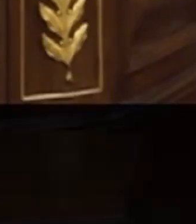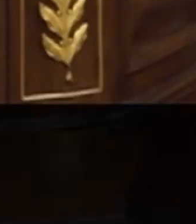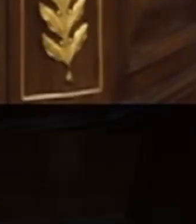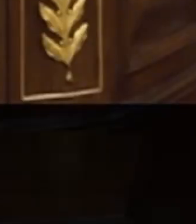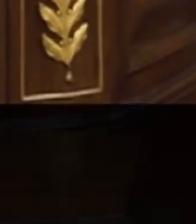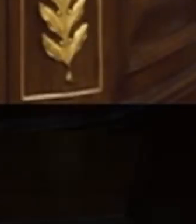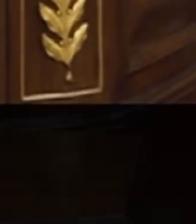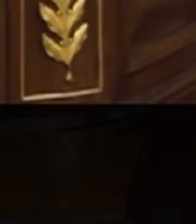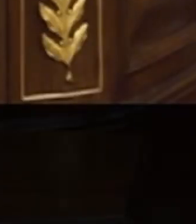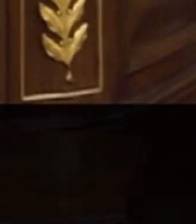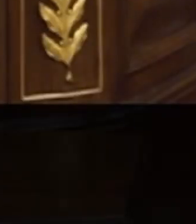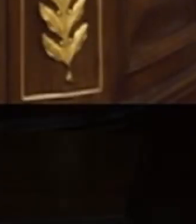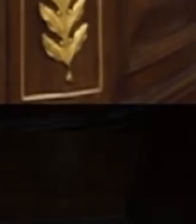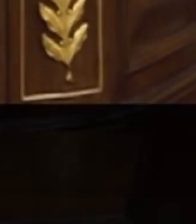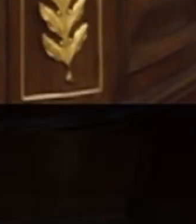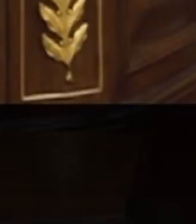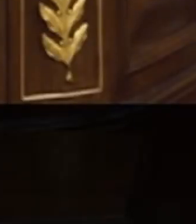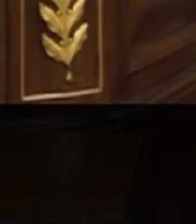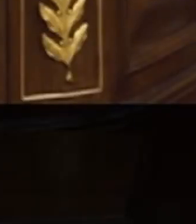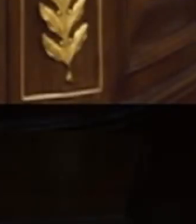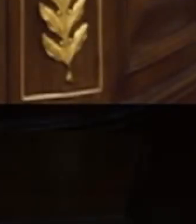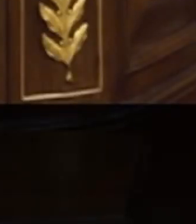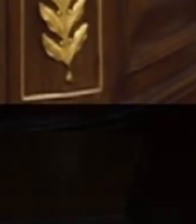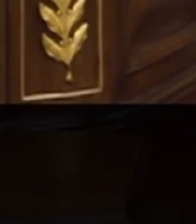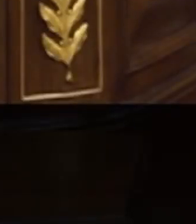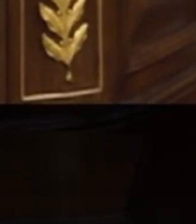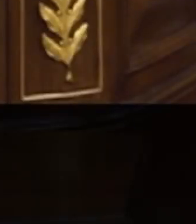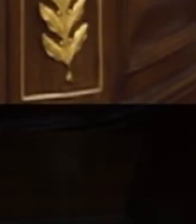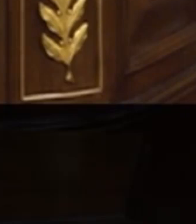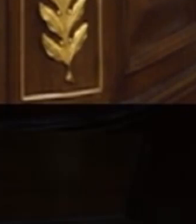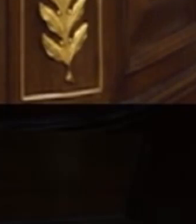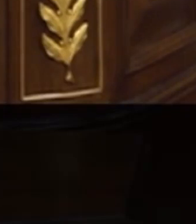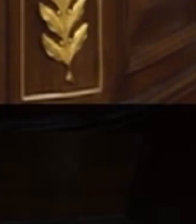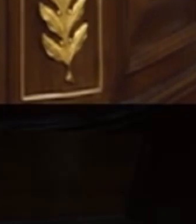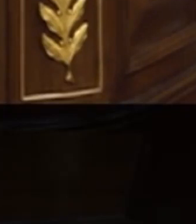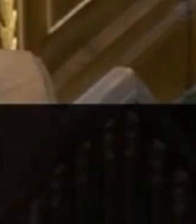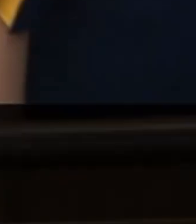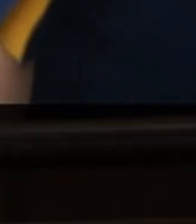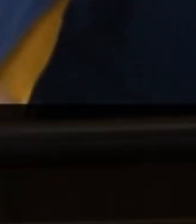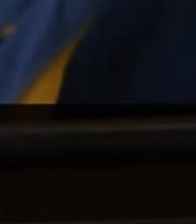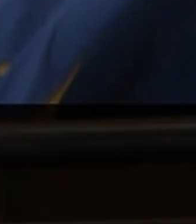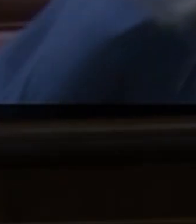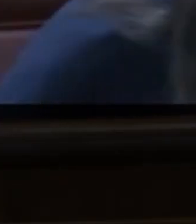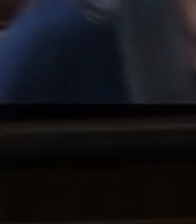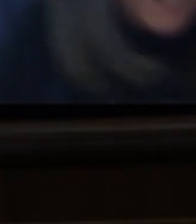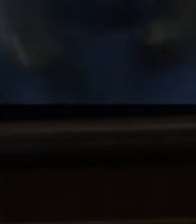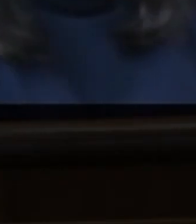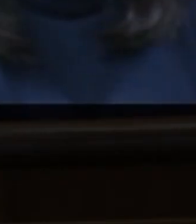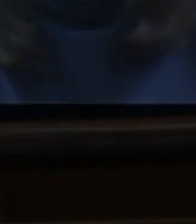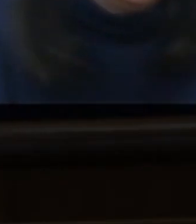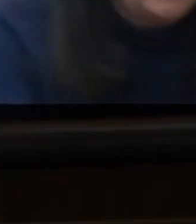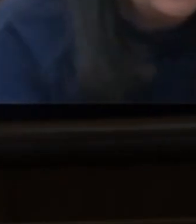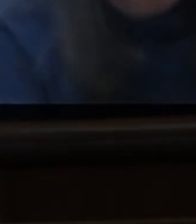Hay más de 11.000 menores no acompañados que han llegado a nuestro país este año, el 50% en Andalucía. Mire, 11.000 menores no